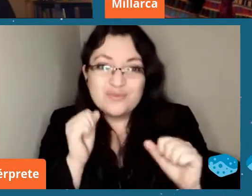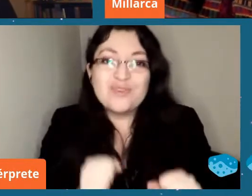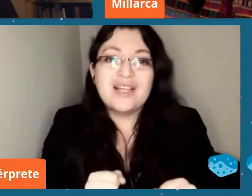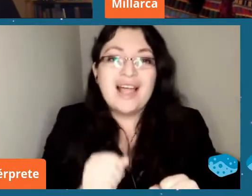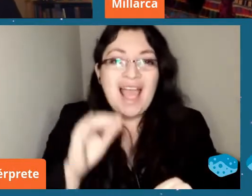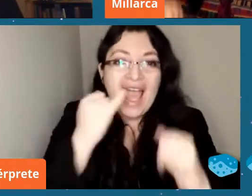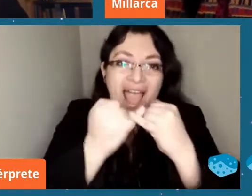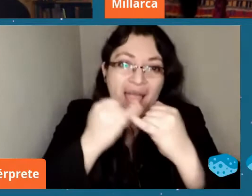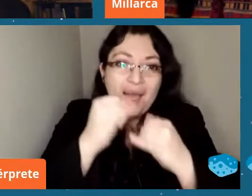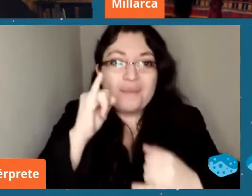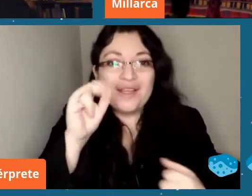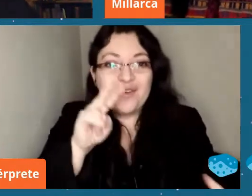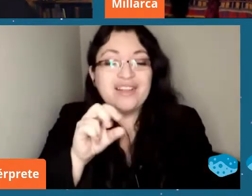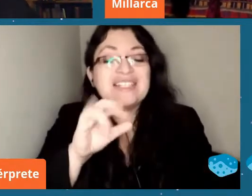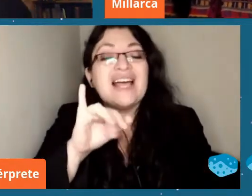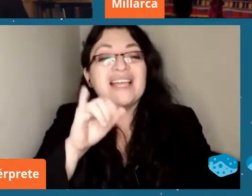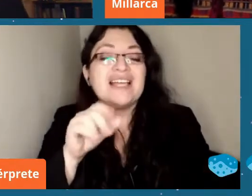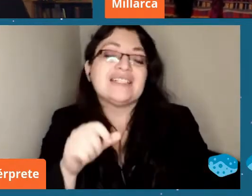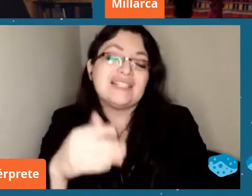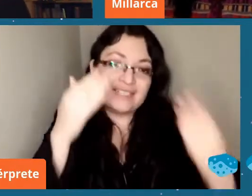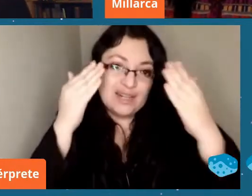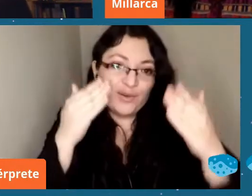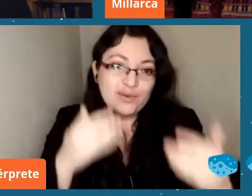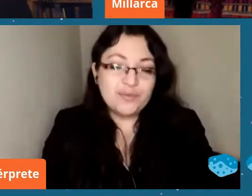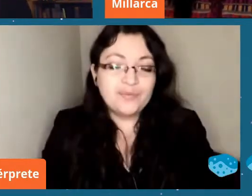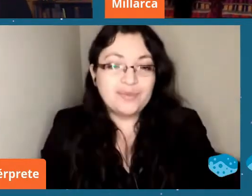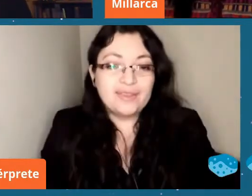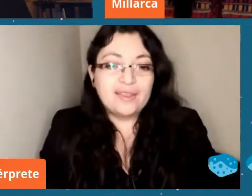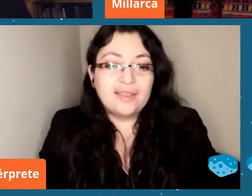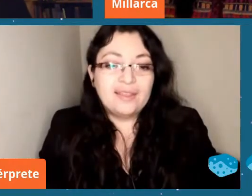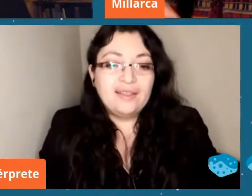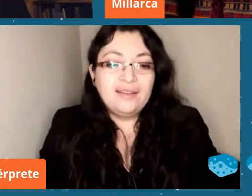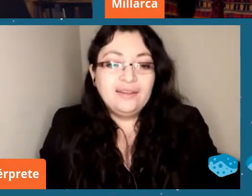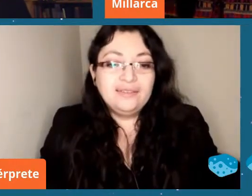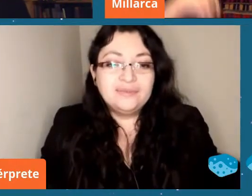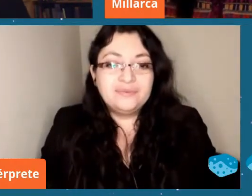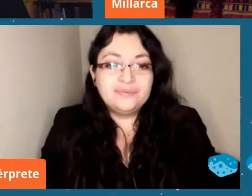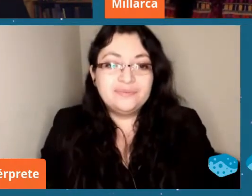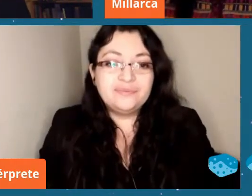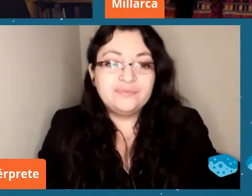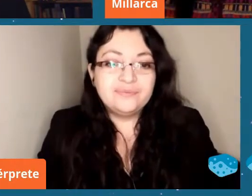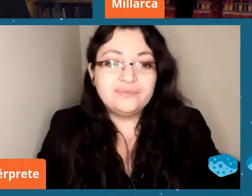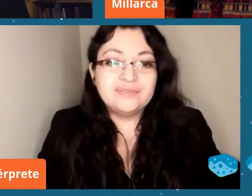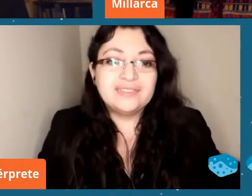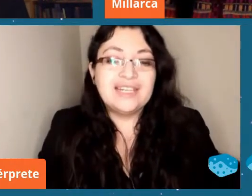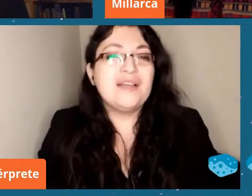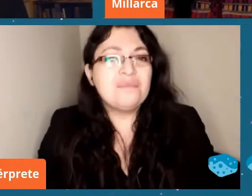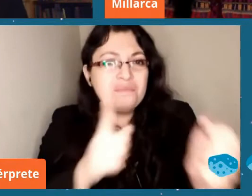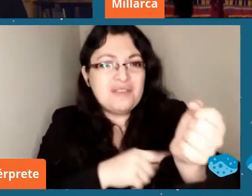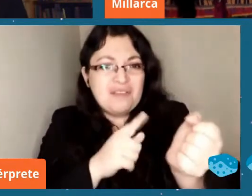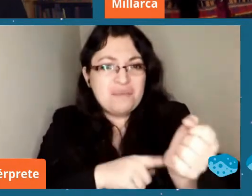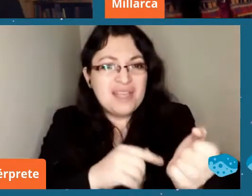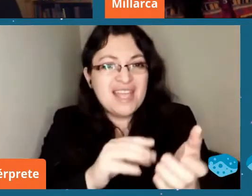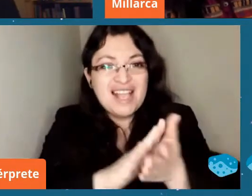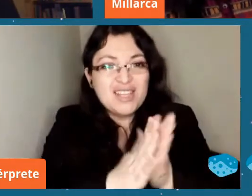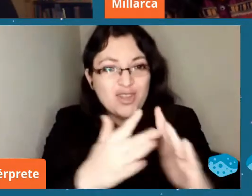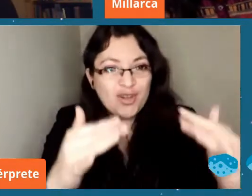Isaías saludo para que son toda mi familia los que están ahí